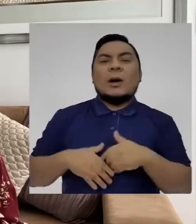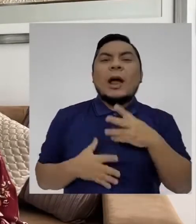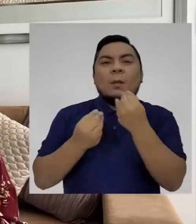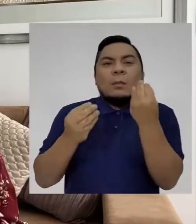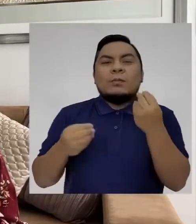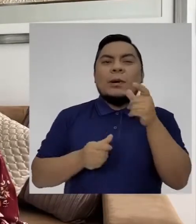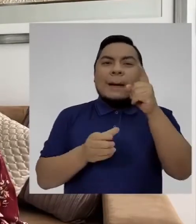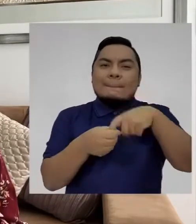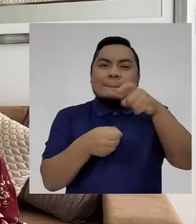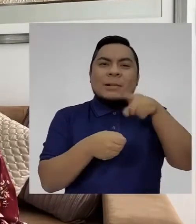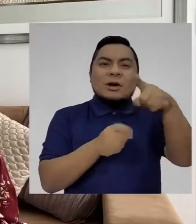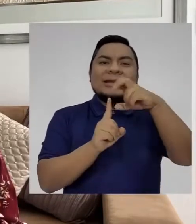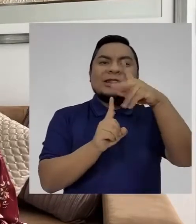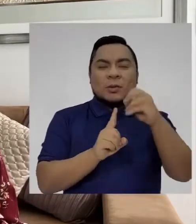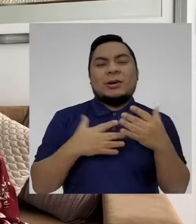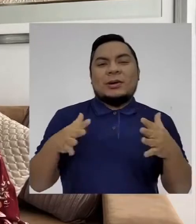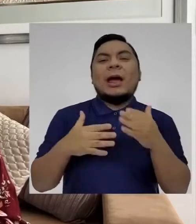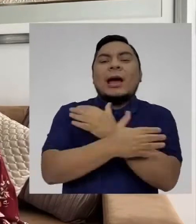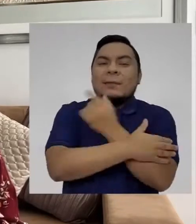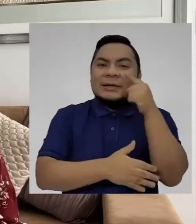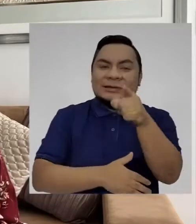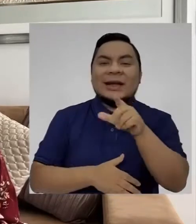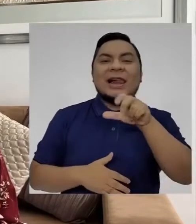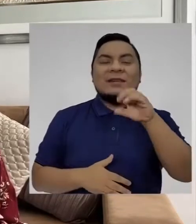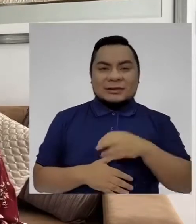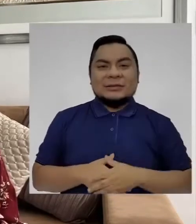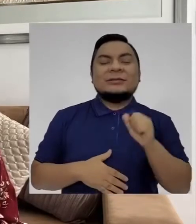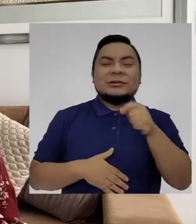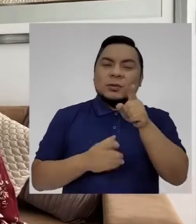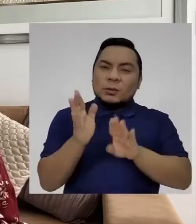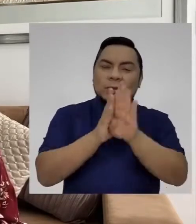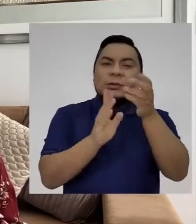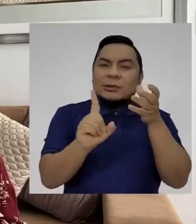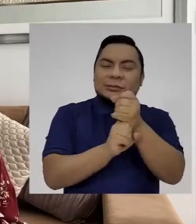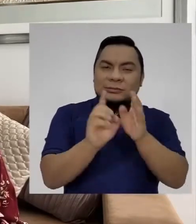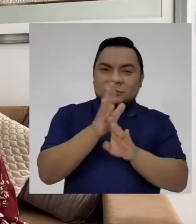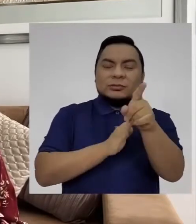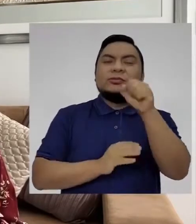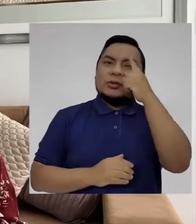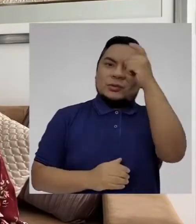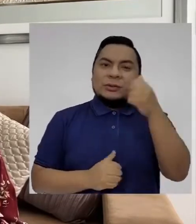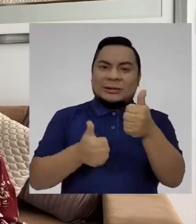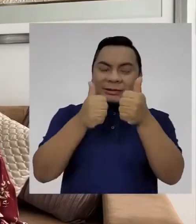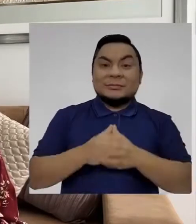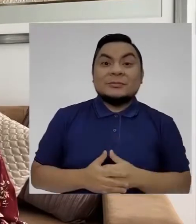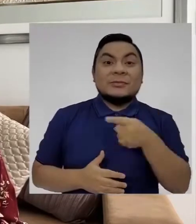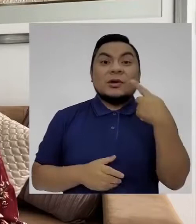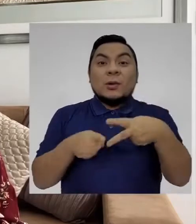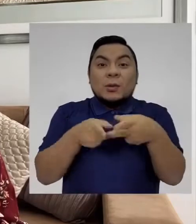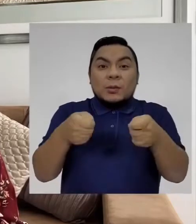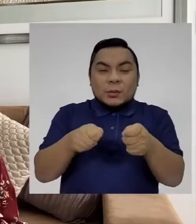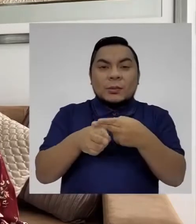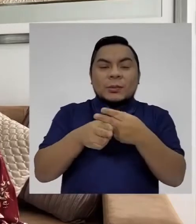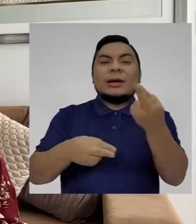más de 12 mil seguidores en TikTok. Un abrazo para ti, Álvaro, y seguro tendrás más novedades para contarnos muy pronto.